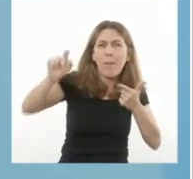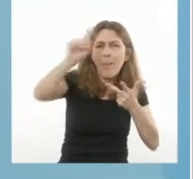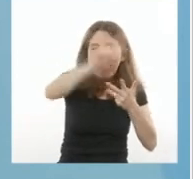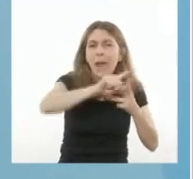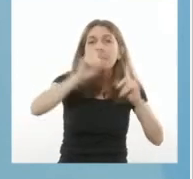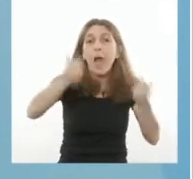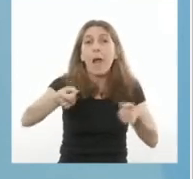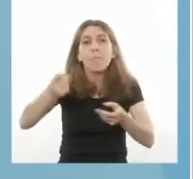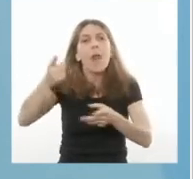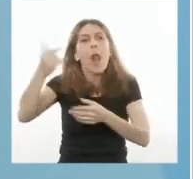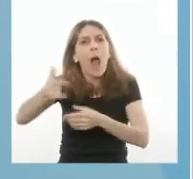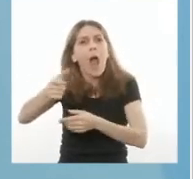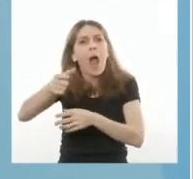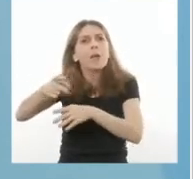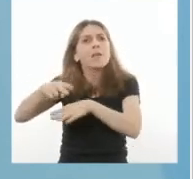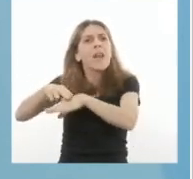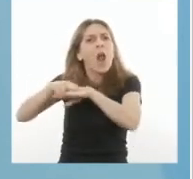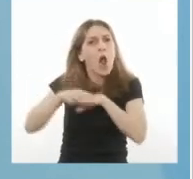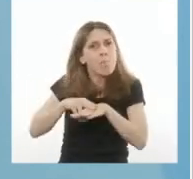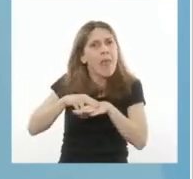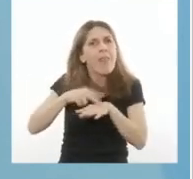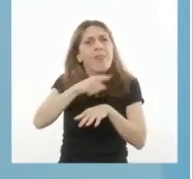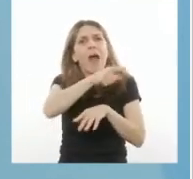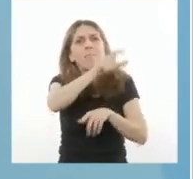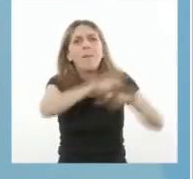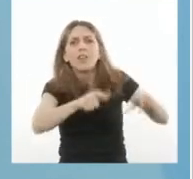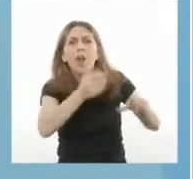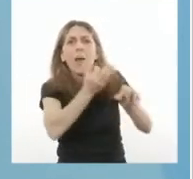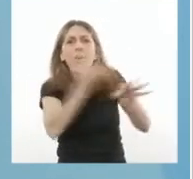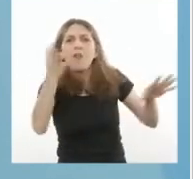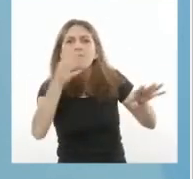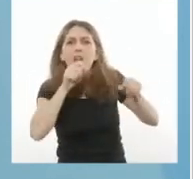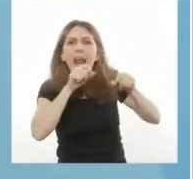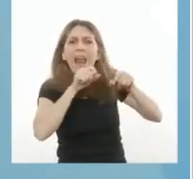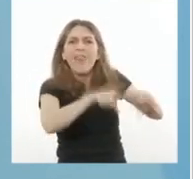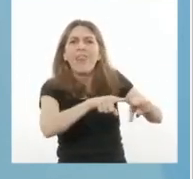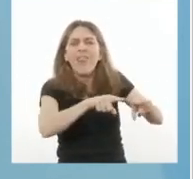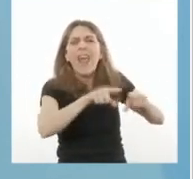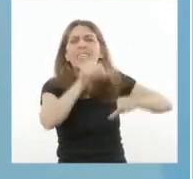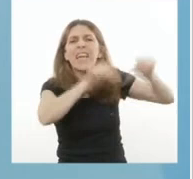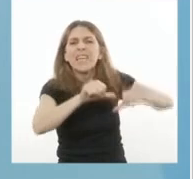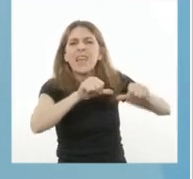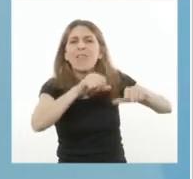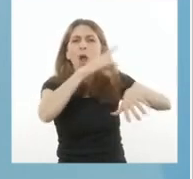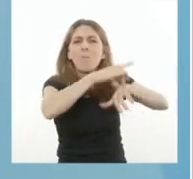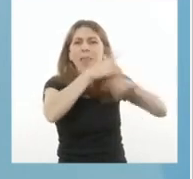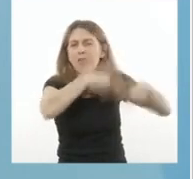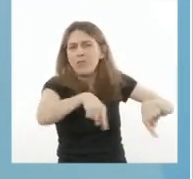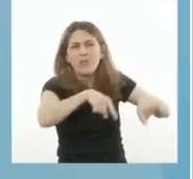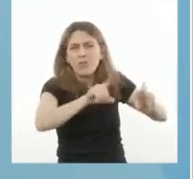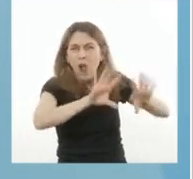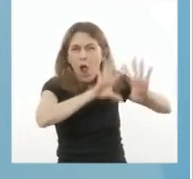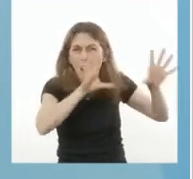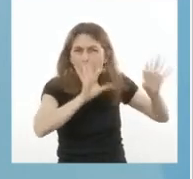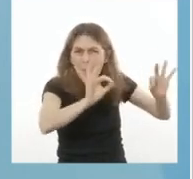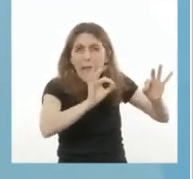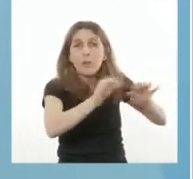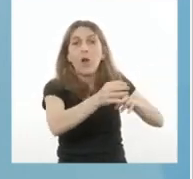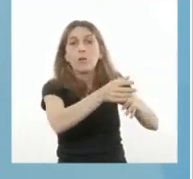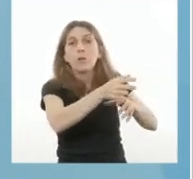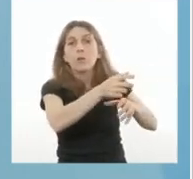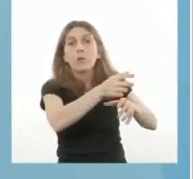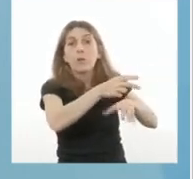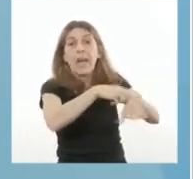sugerencias de los expertos y expertas de todas las disciplinas científicas. En base a todo ello,